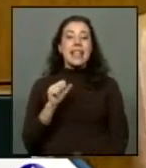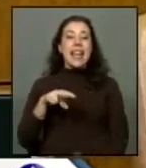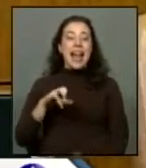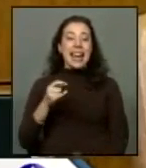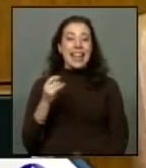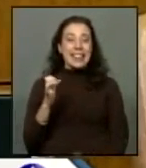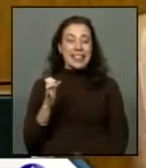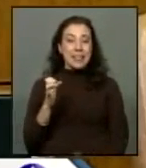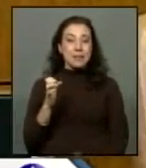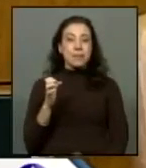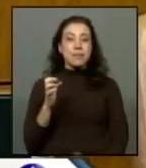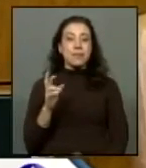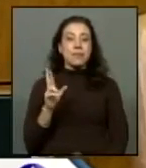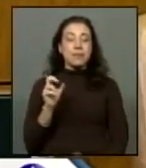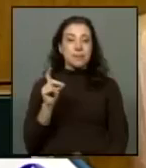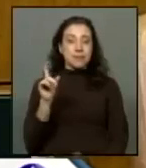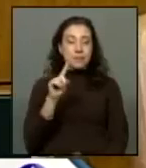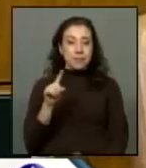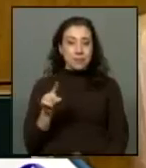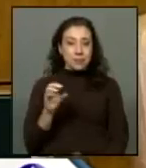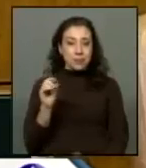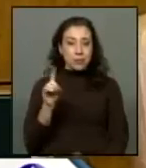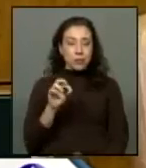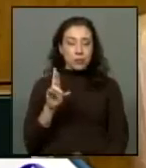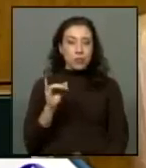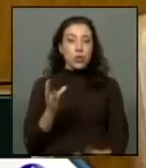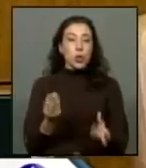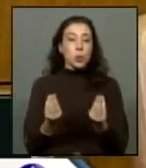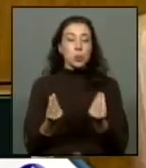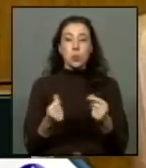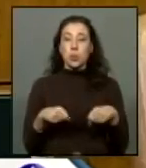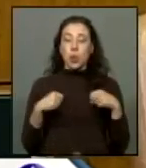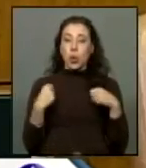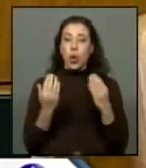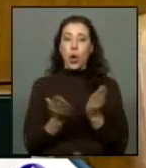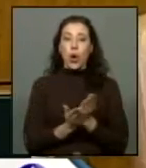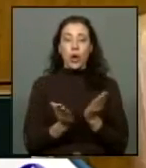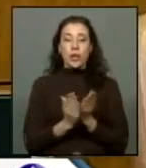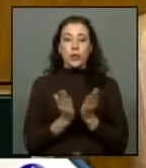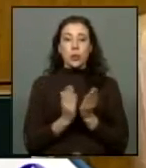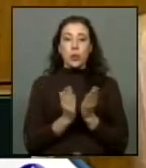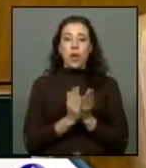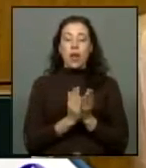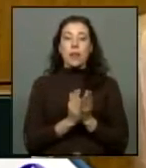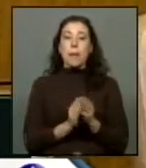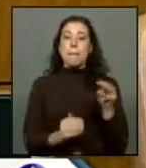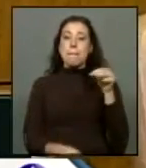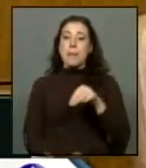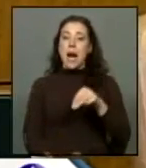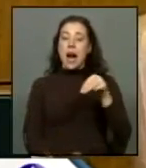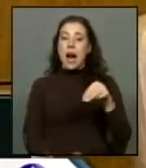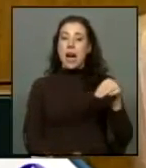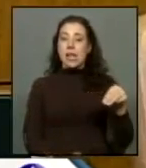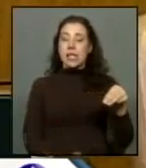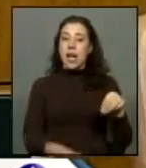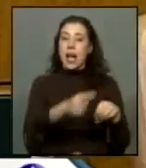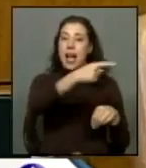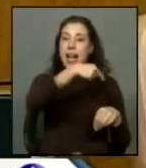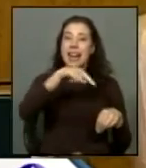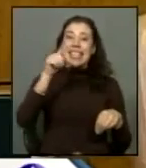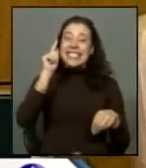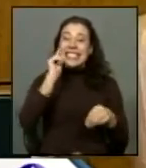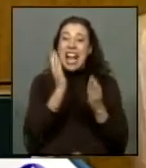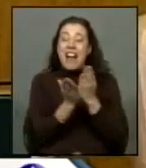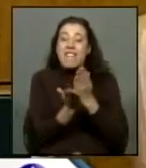Gladys Osorio y otros muchos jóvenes estudiantes que en Magallanes estaban en los